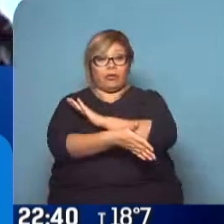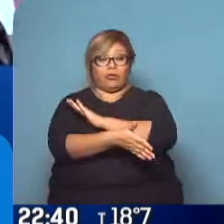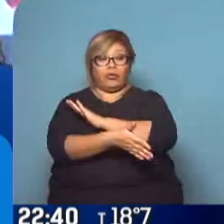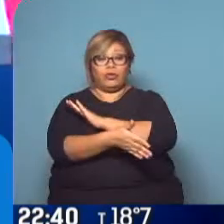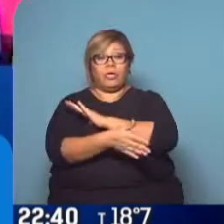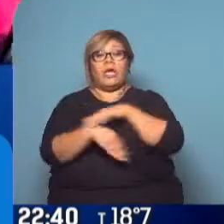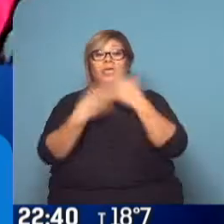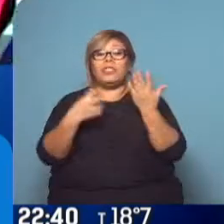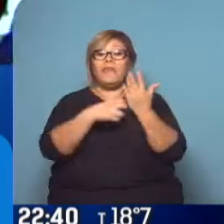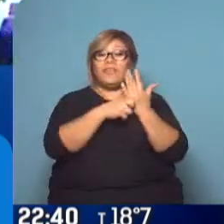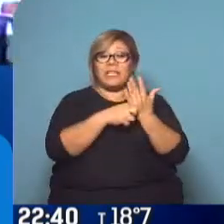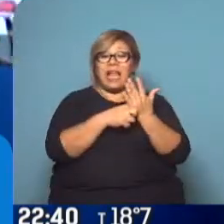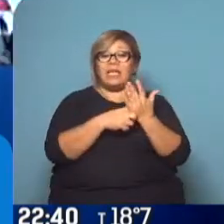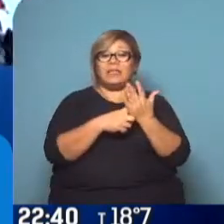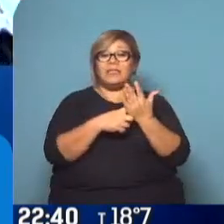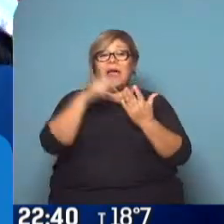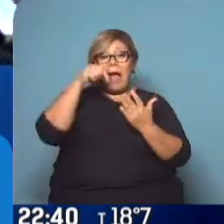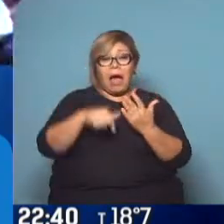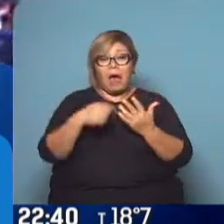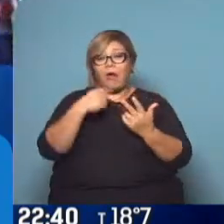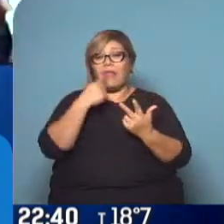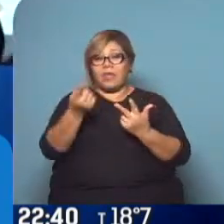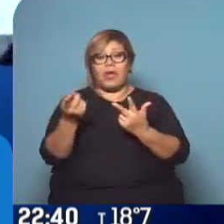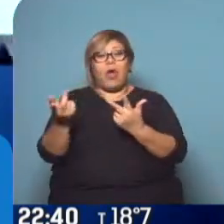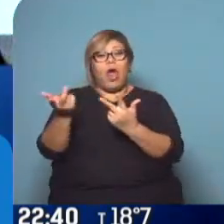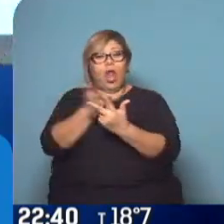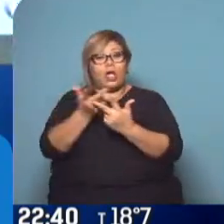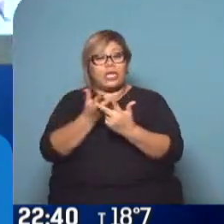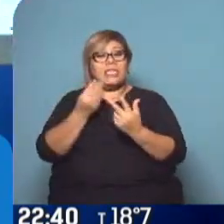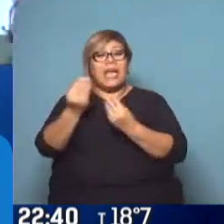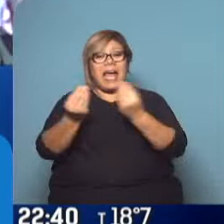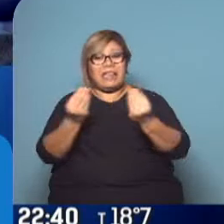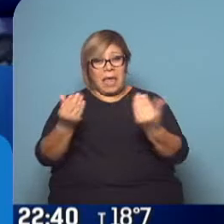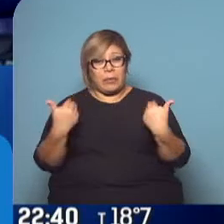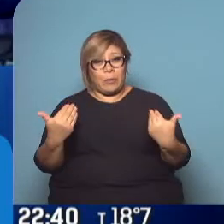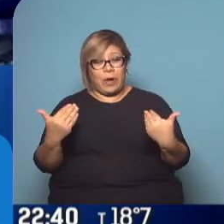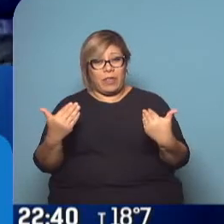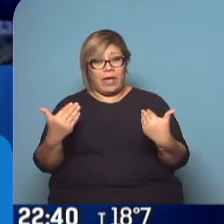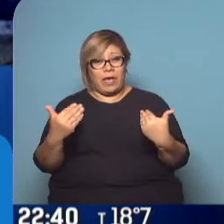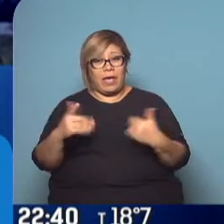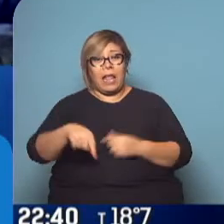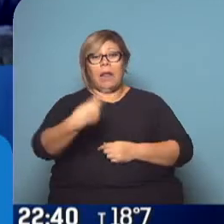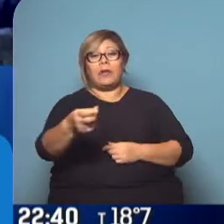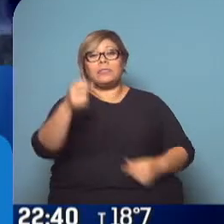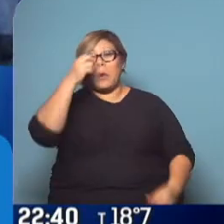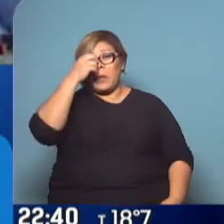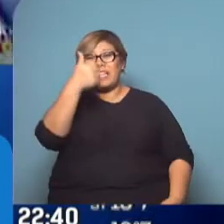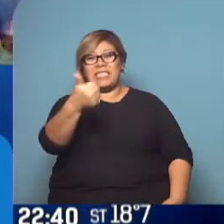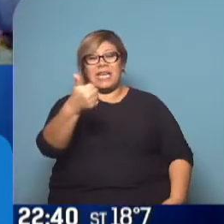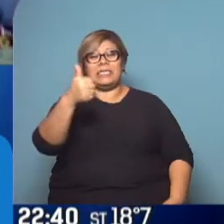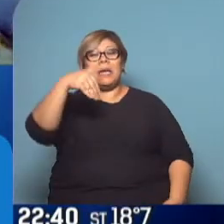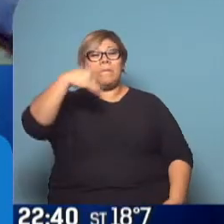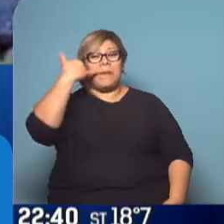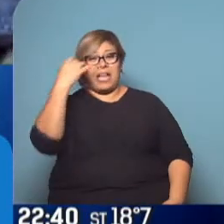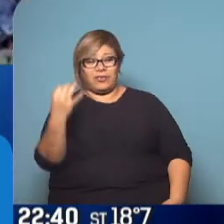autorizado que sean candidatos a las elecciones europeas, que son ahora, el 26 de mayo. Esto va a ser un problema, porque de hecho